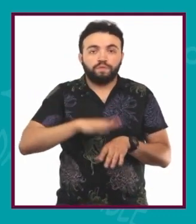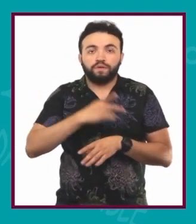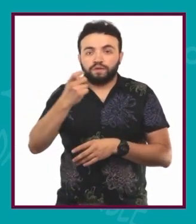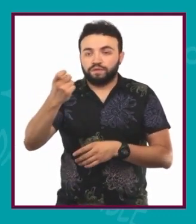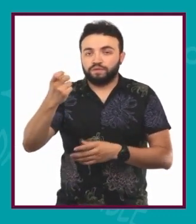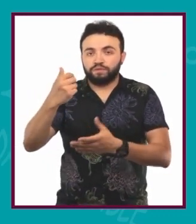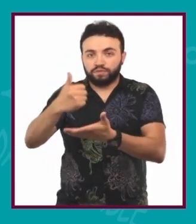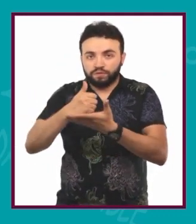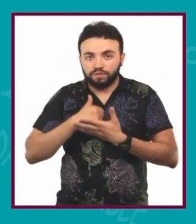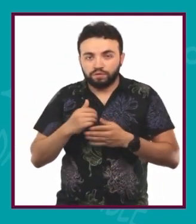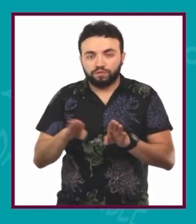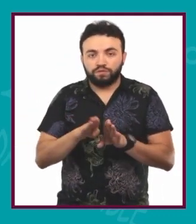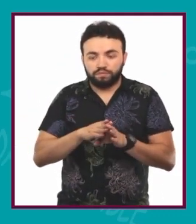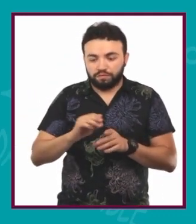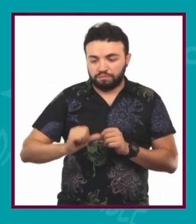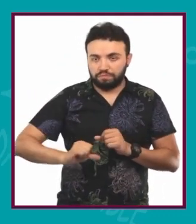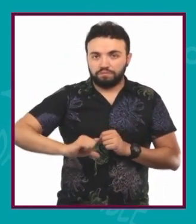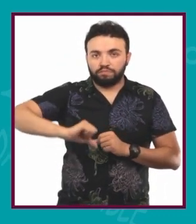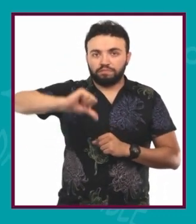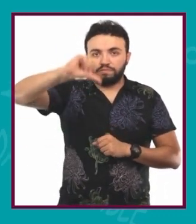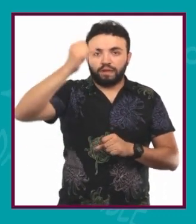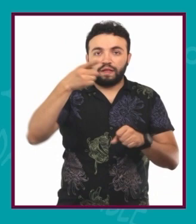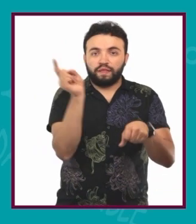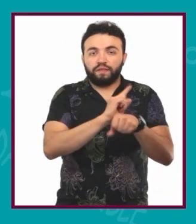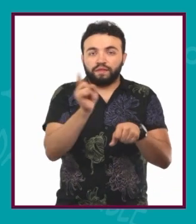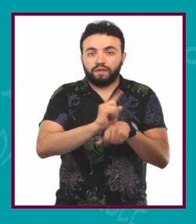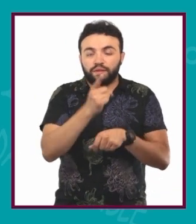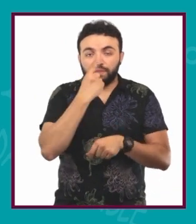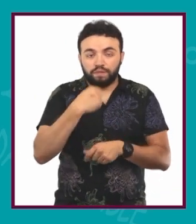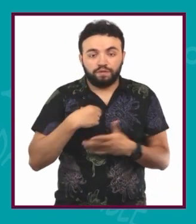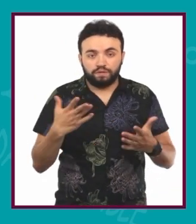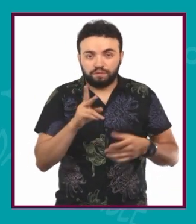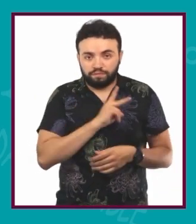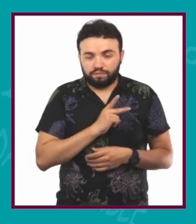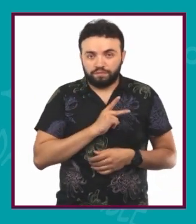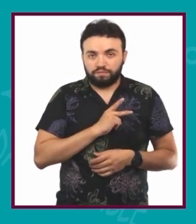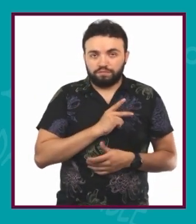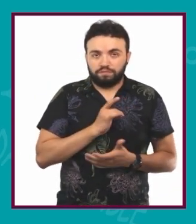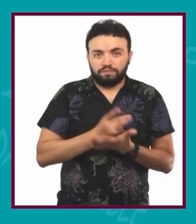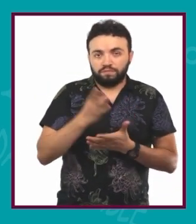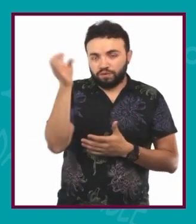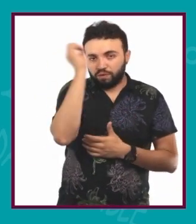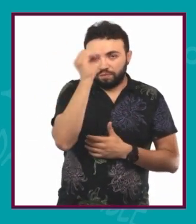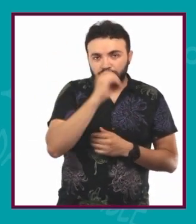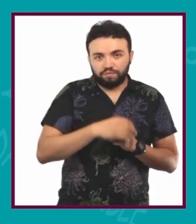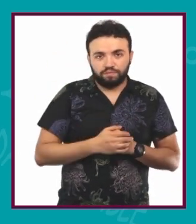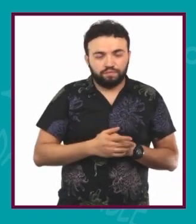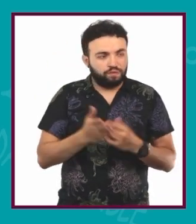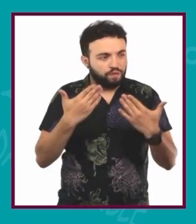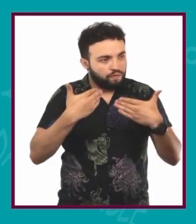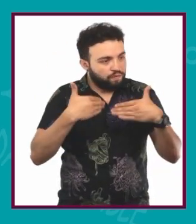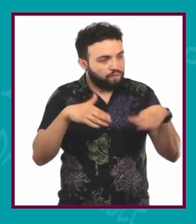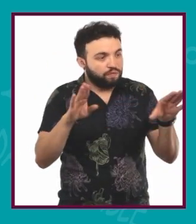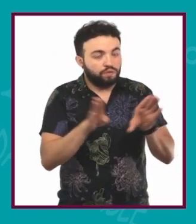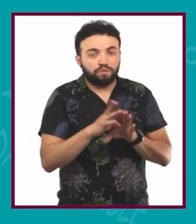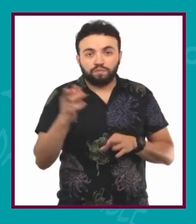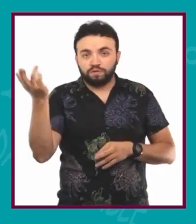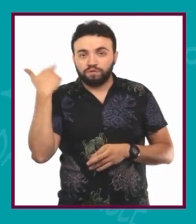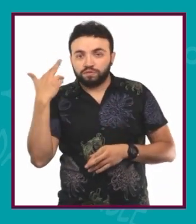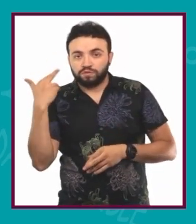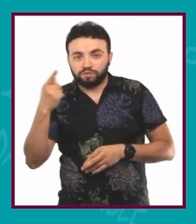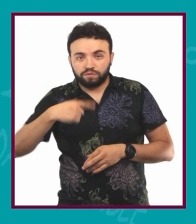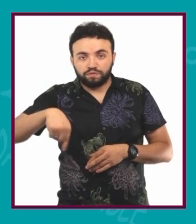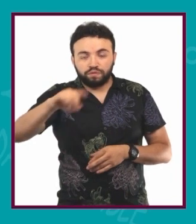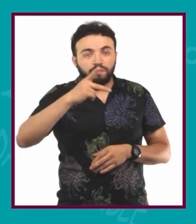me ayudaron a crecer día a día y a poder generar mis propias opiniones, a que fuera capaz de escuchar a los demás,